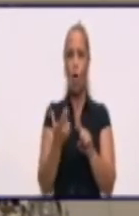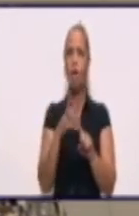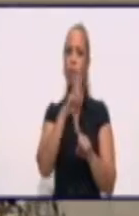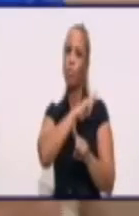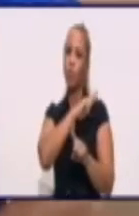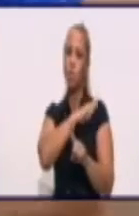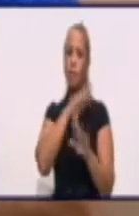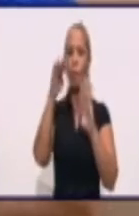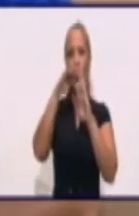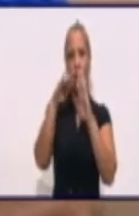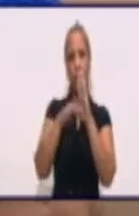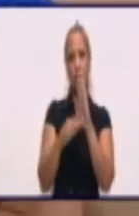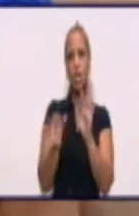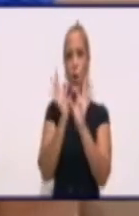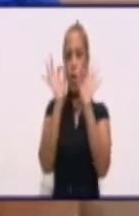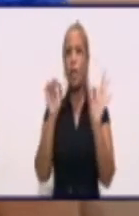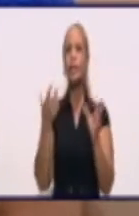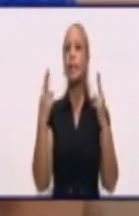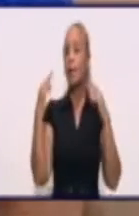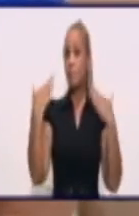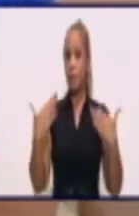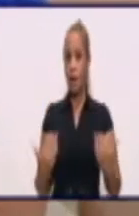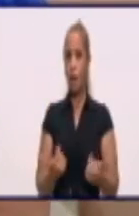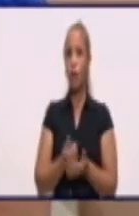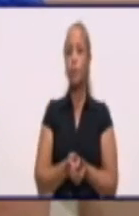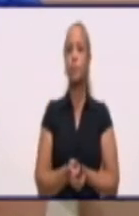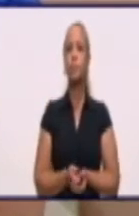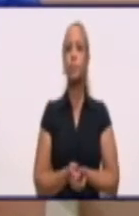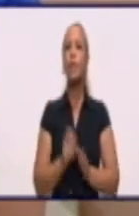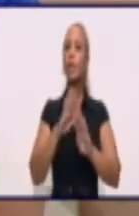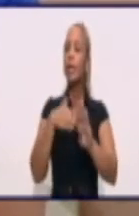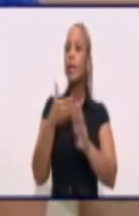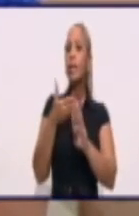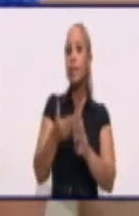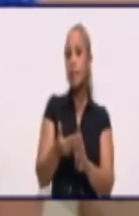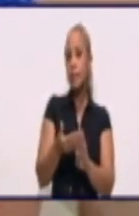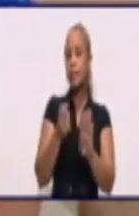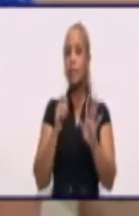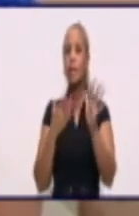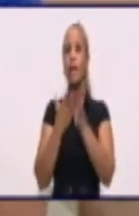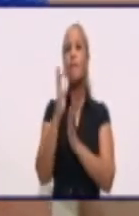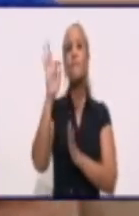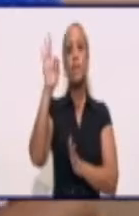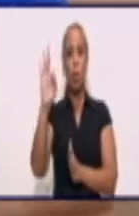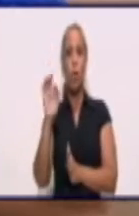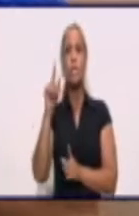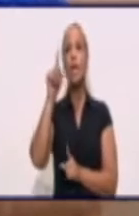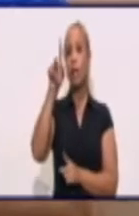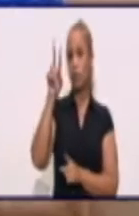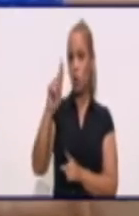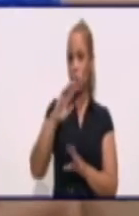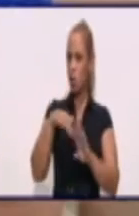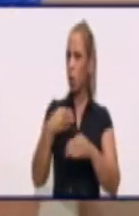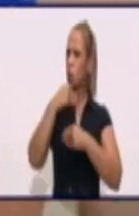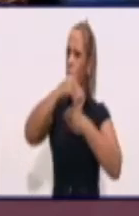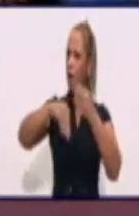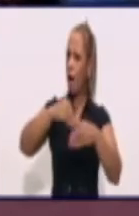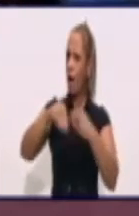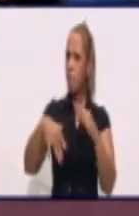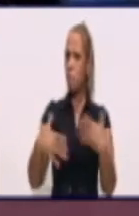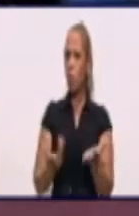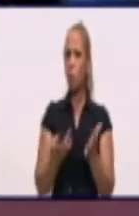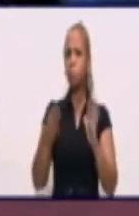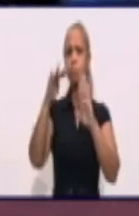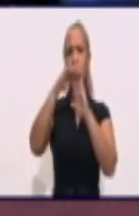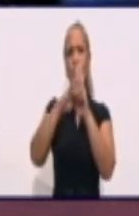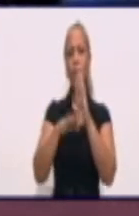canal. Dayami, además de volver a la antena Frecuencia 12, ¿qué otros cambios va a tener la programación